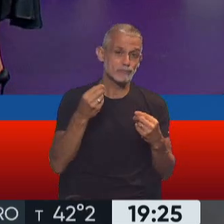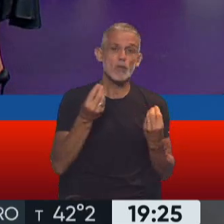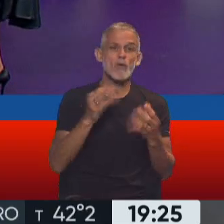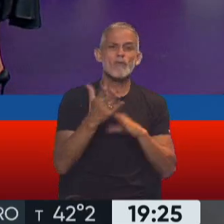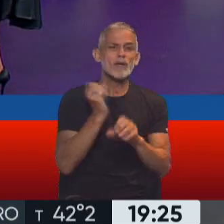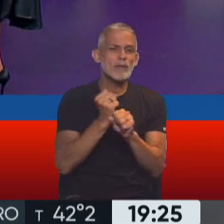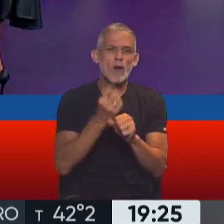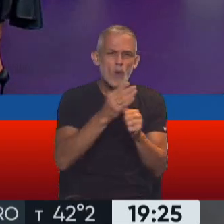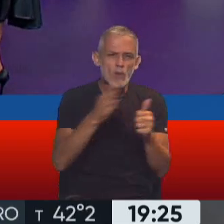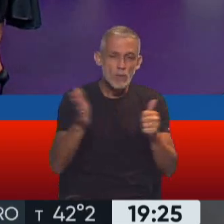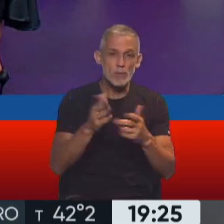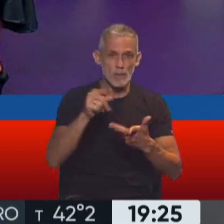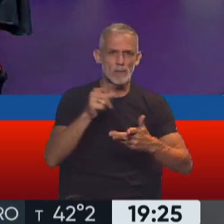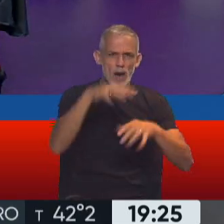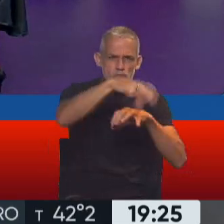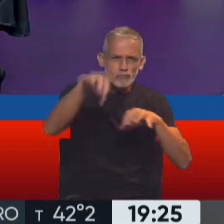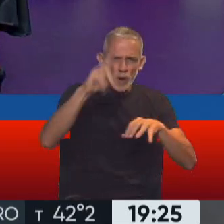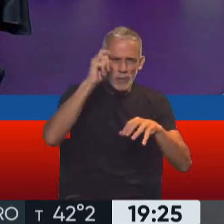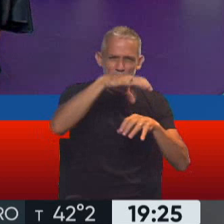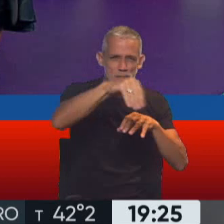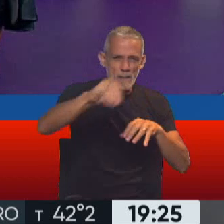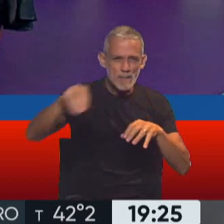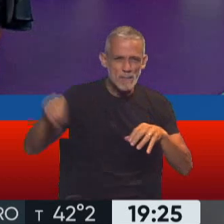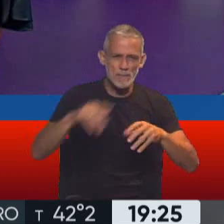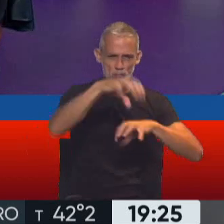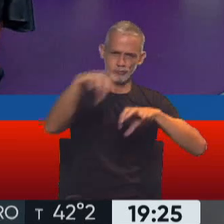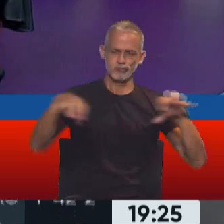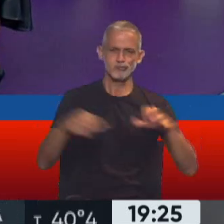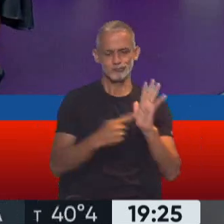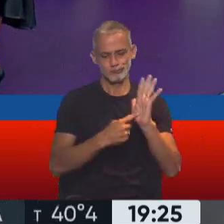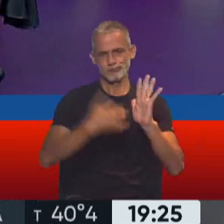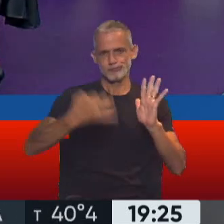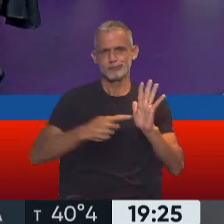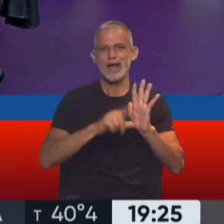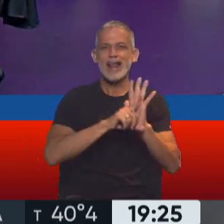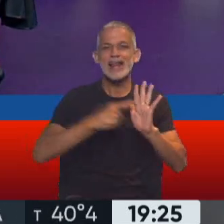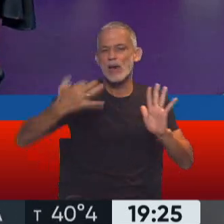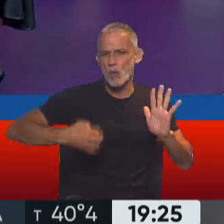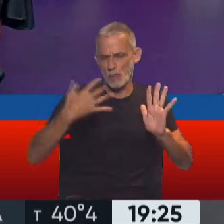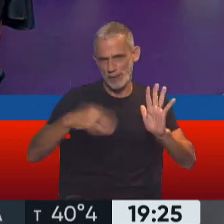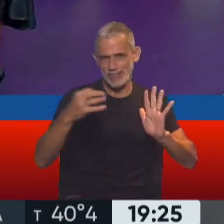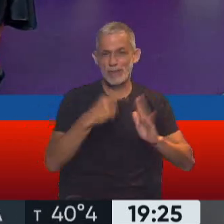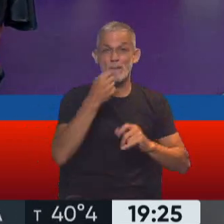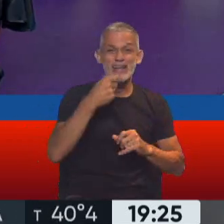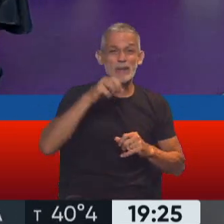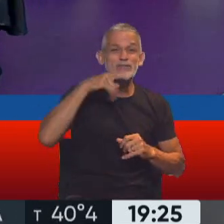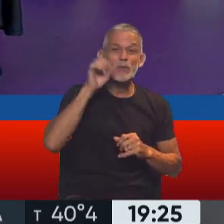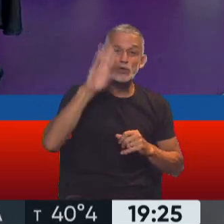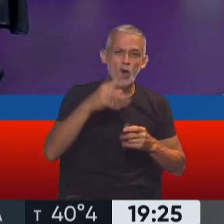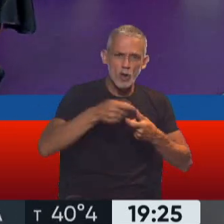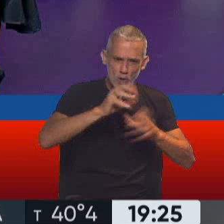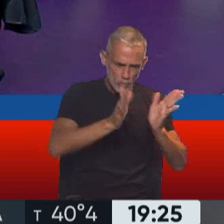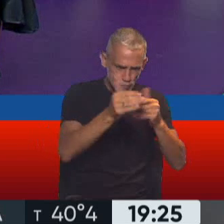¿no? Esto de que cada vez haya más centros de salud que hagan cumplir la ley, esto de la distribución de misoprostol que ha